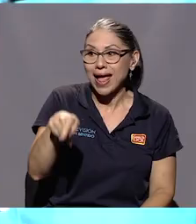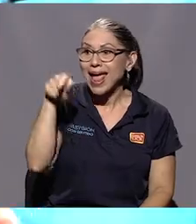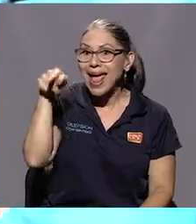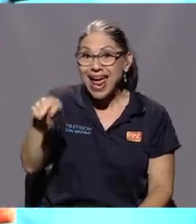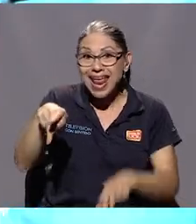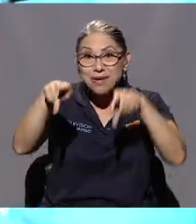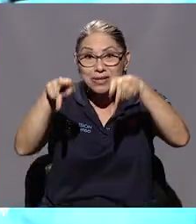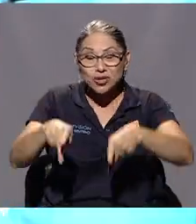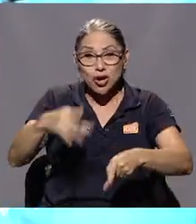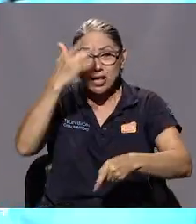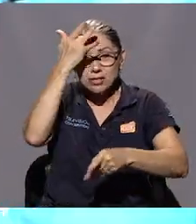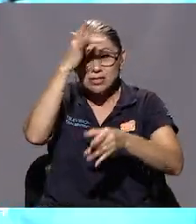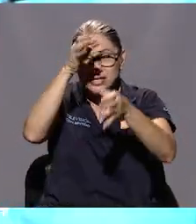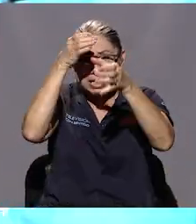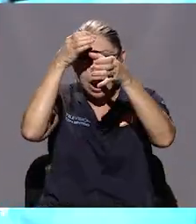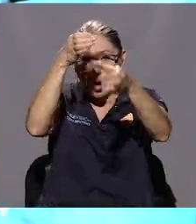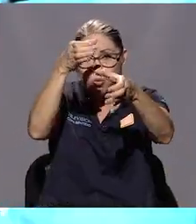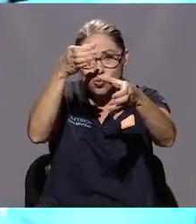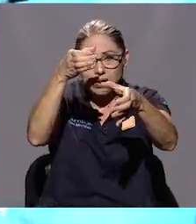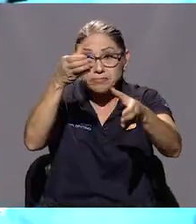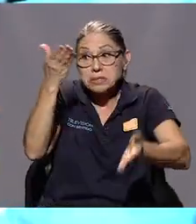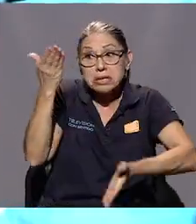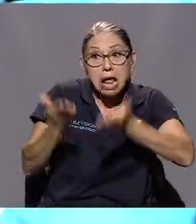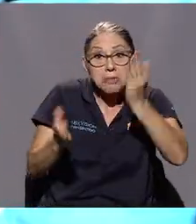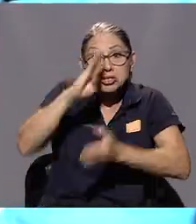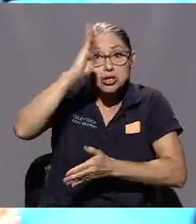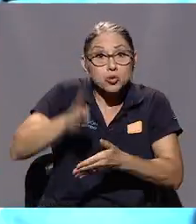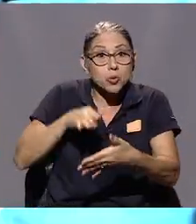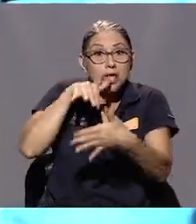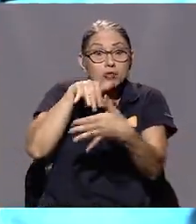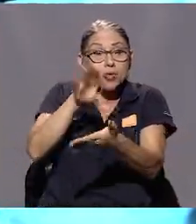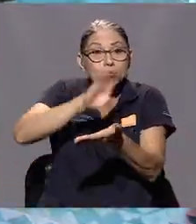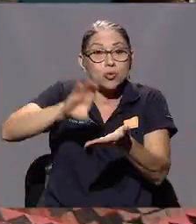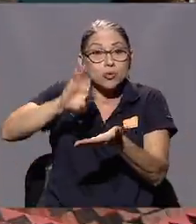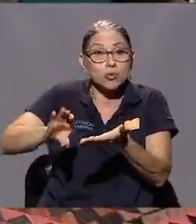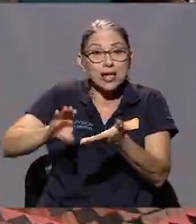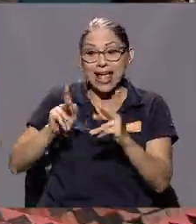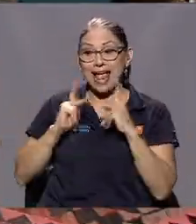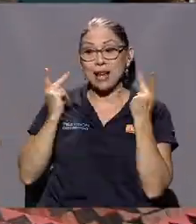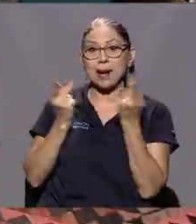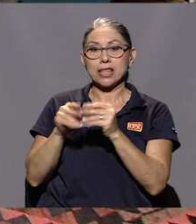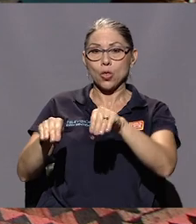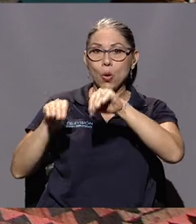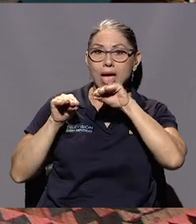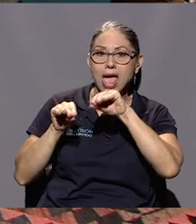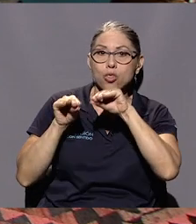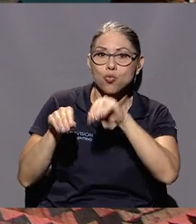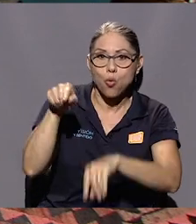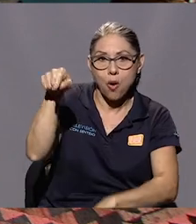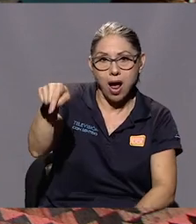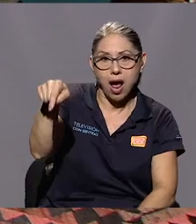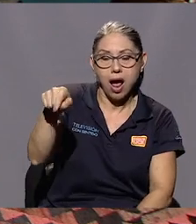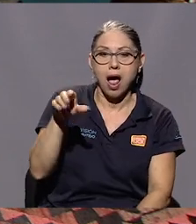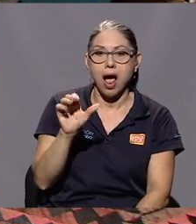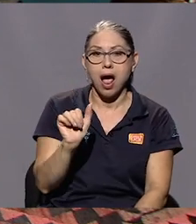un intelectual que nunca seguramente estuvo en la secundaria. El partido educó a Álvaro.